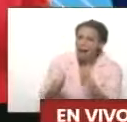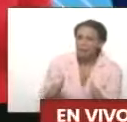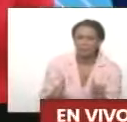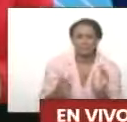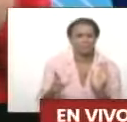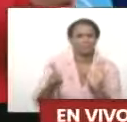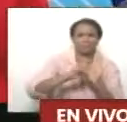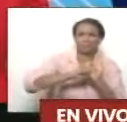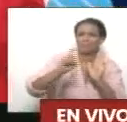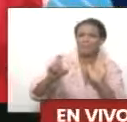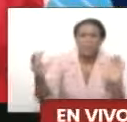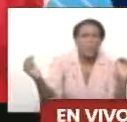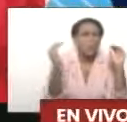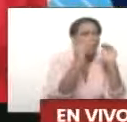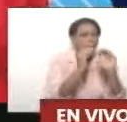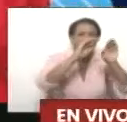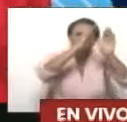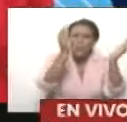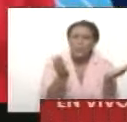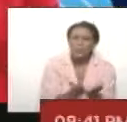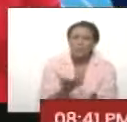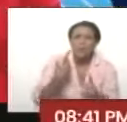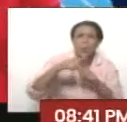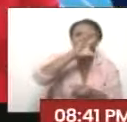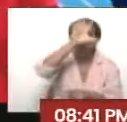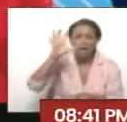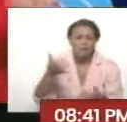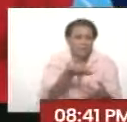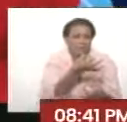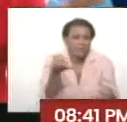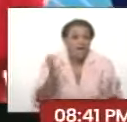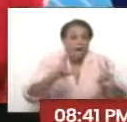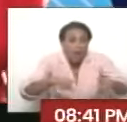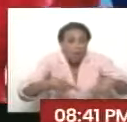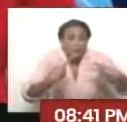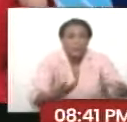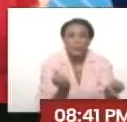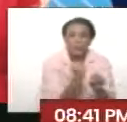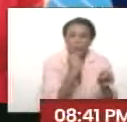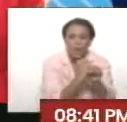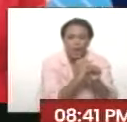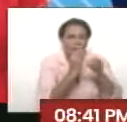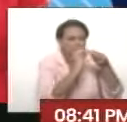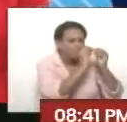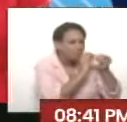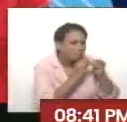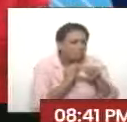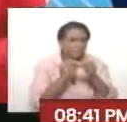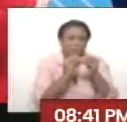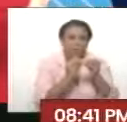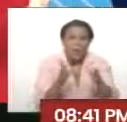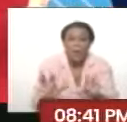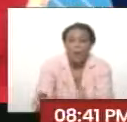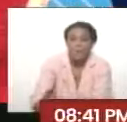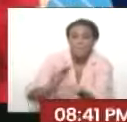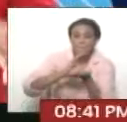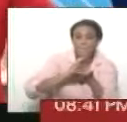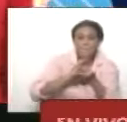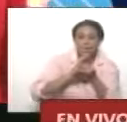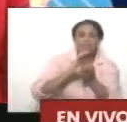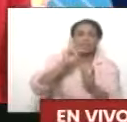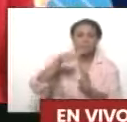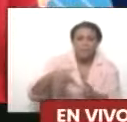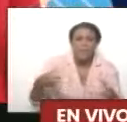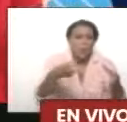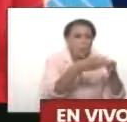envidiar. Ahora con esas instalaciones hermosísimas que hemos tenido gracias al trabajo que usted ha venido haciendo con todos los compañeros